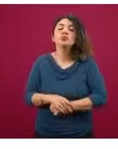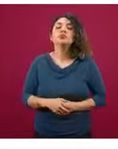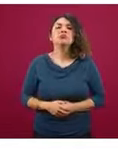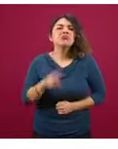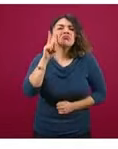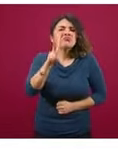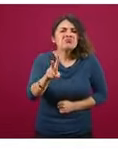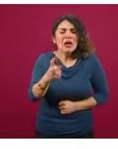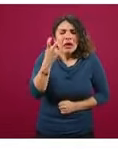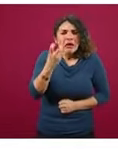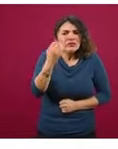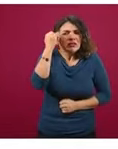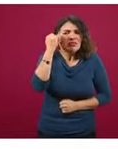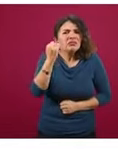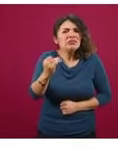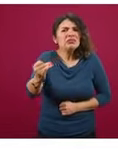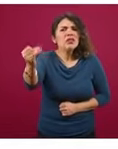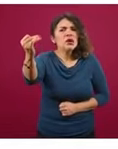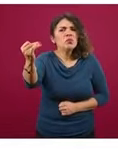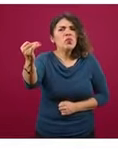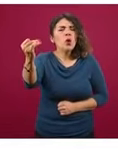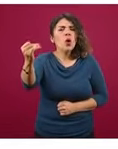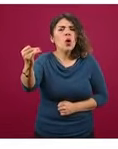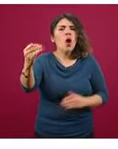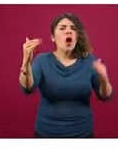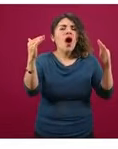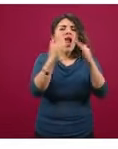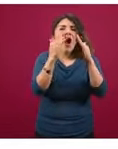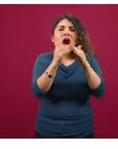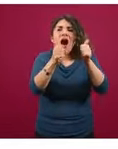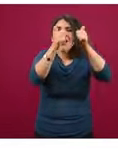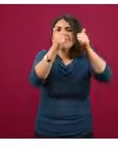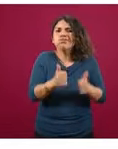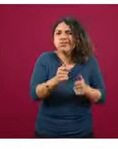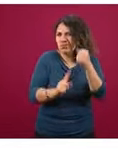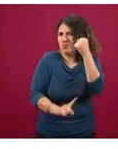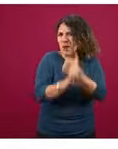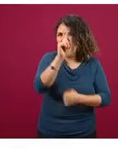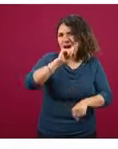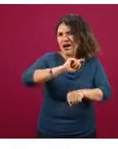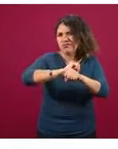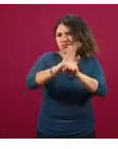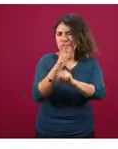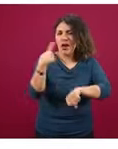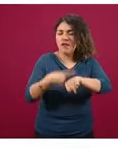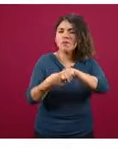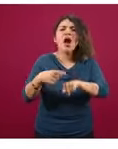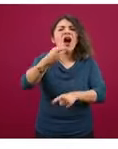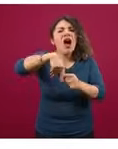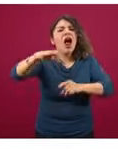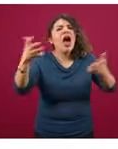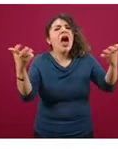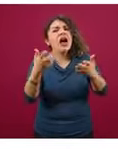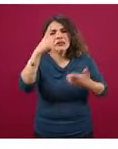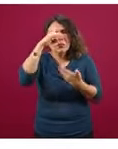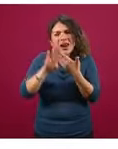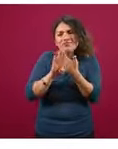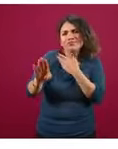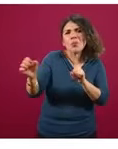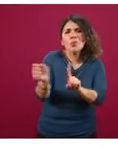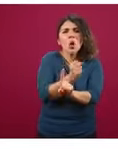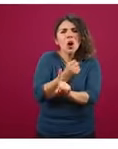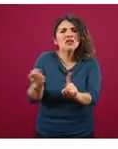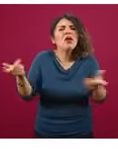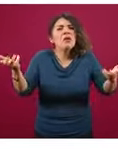hecho durante esta contingencia para prevenir y atender la violencia contra las mujeres.